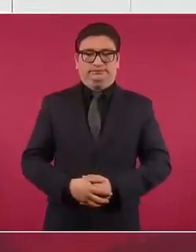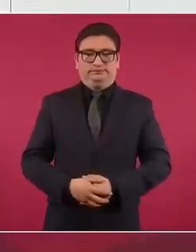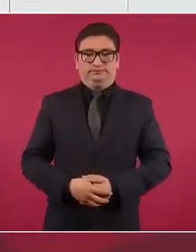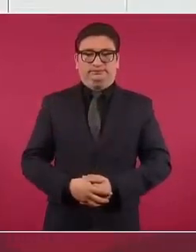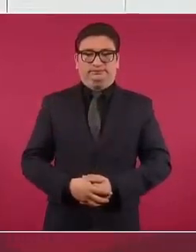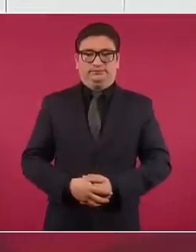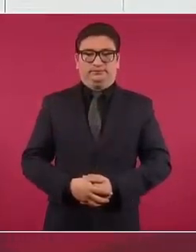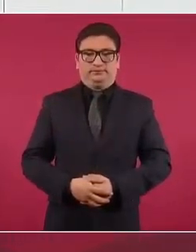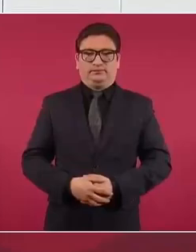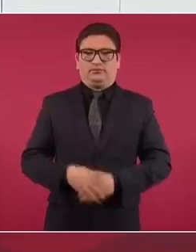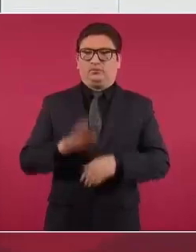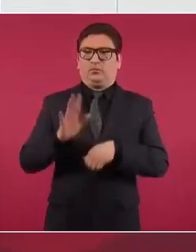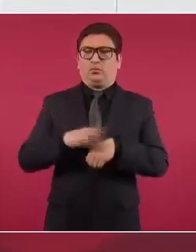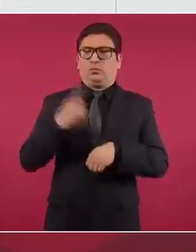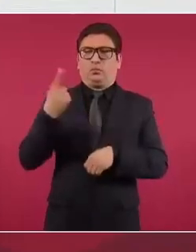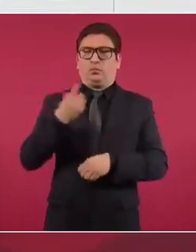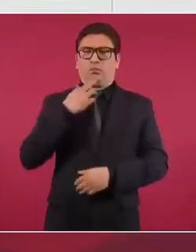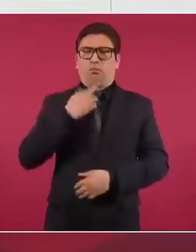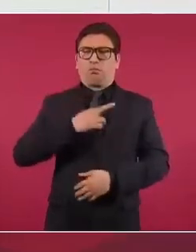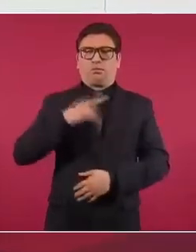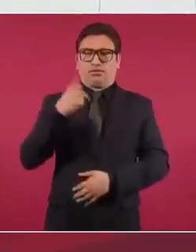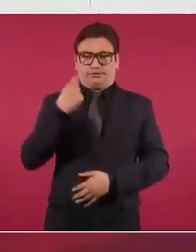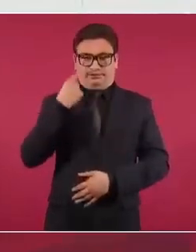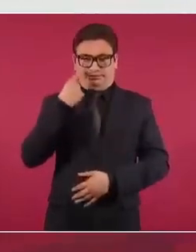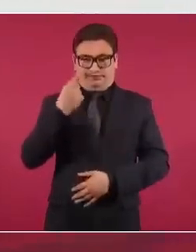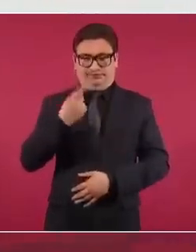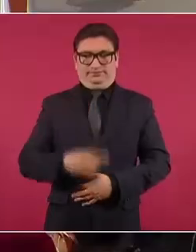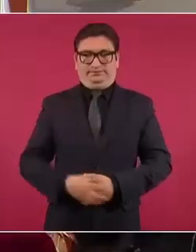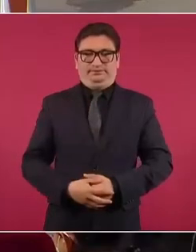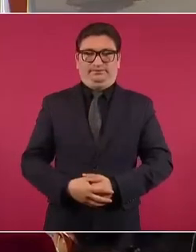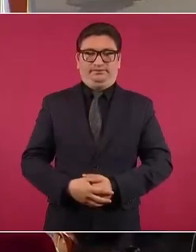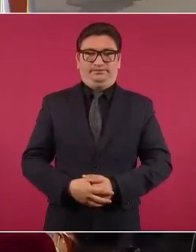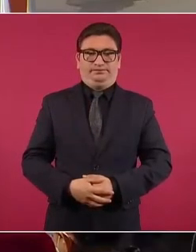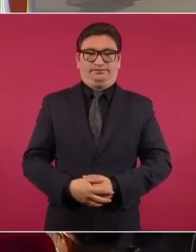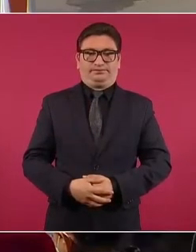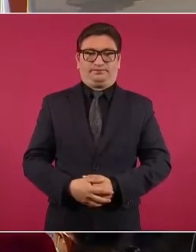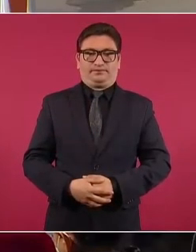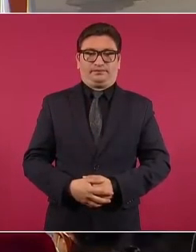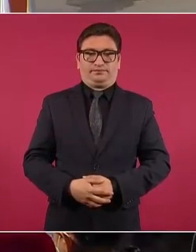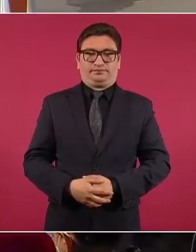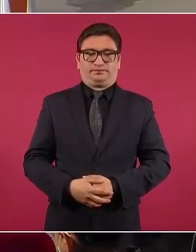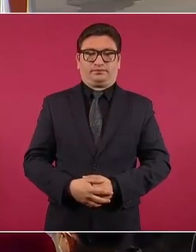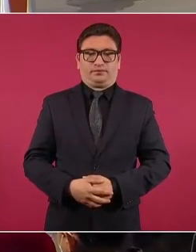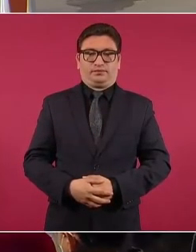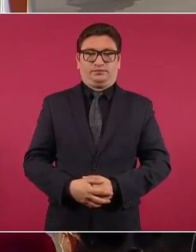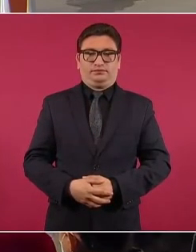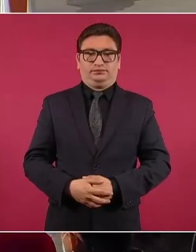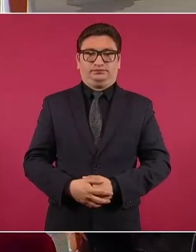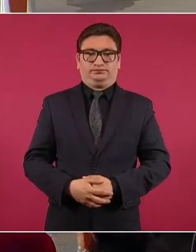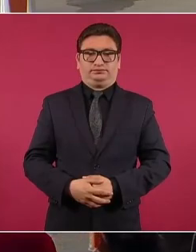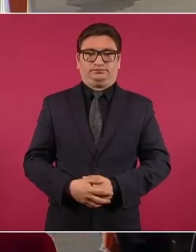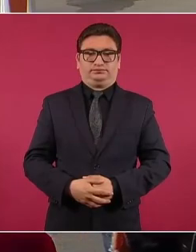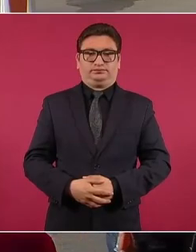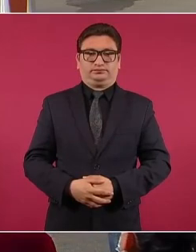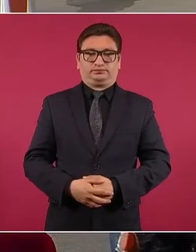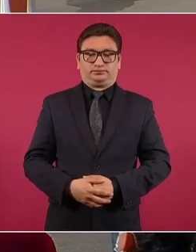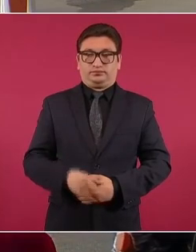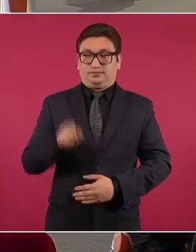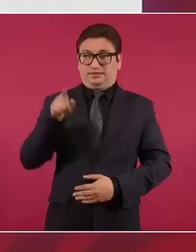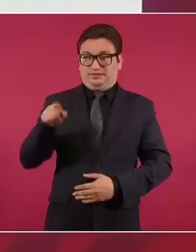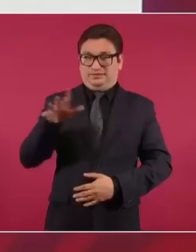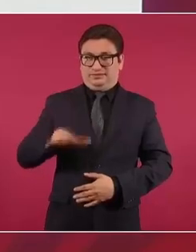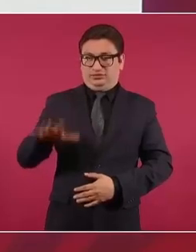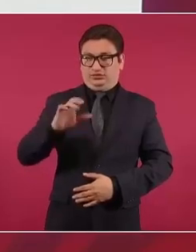¿Por qué es lo mejor? Miren, en Choy hay